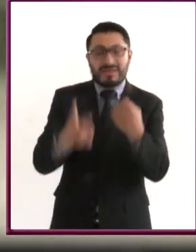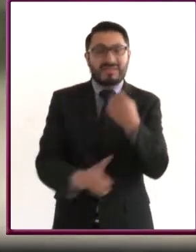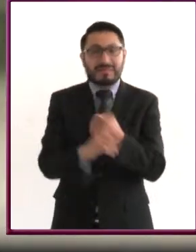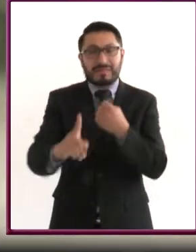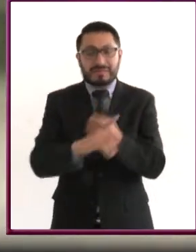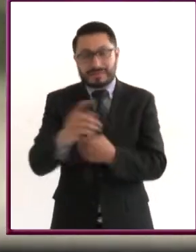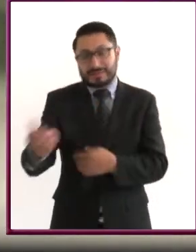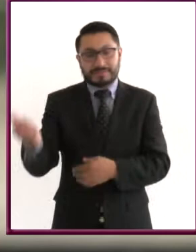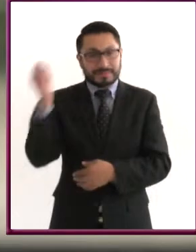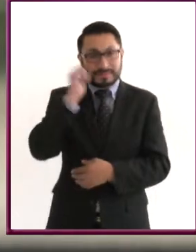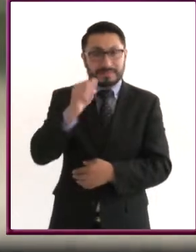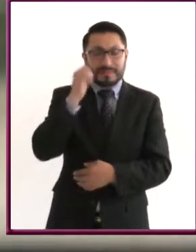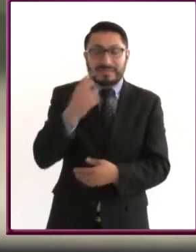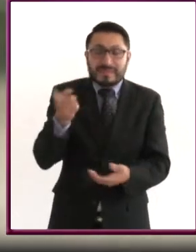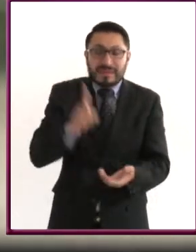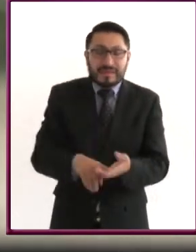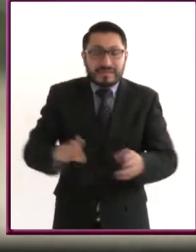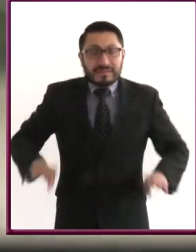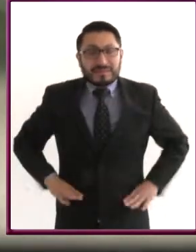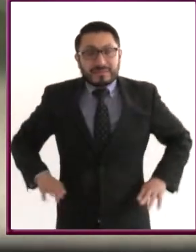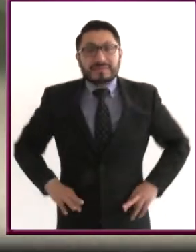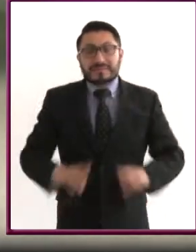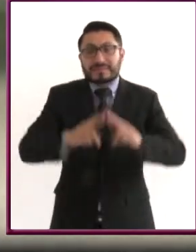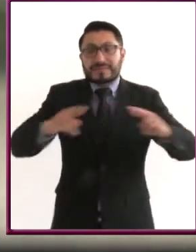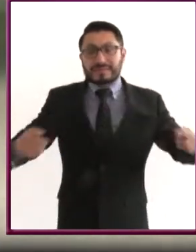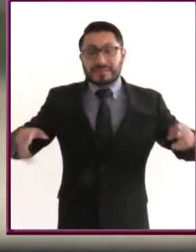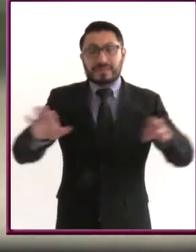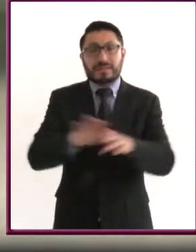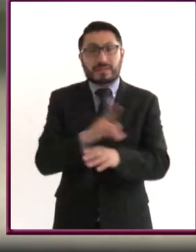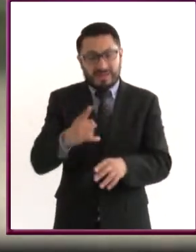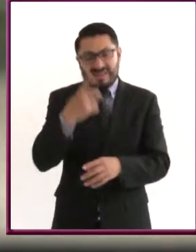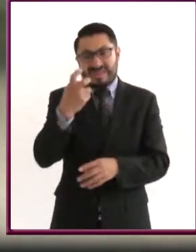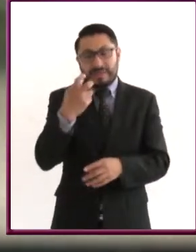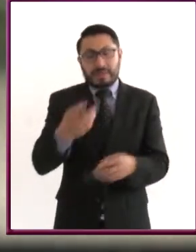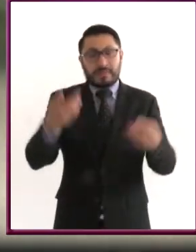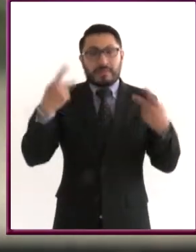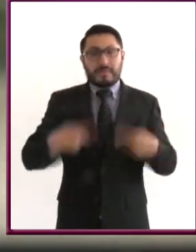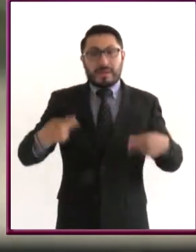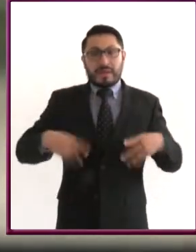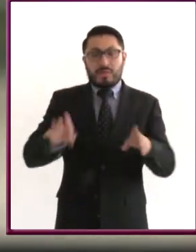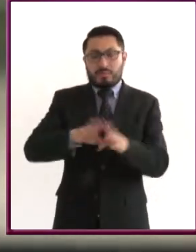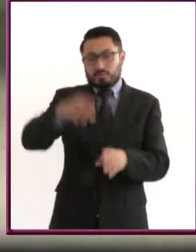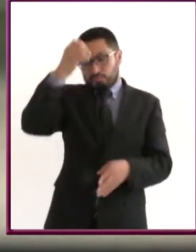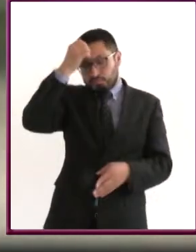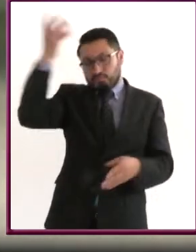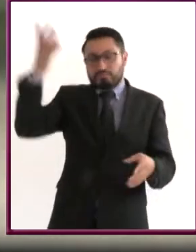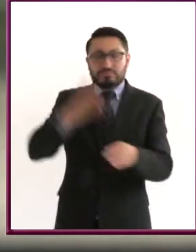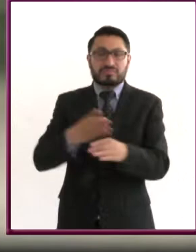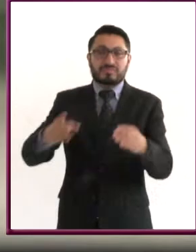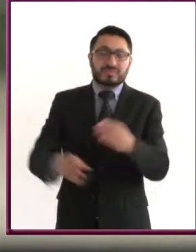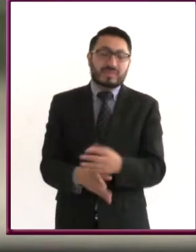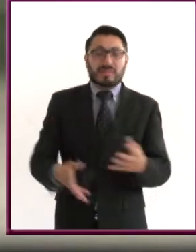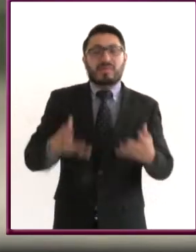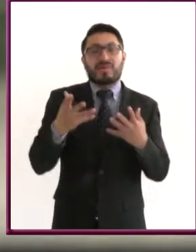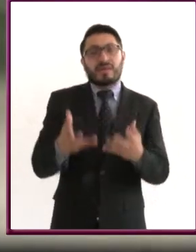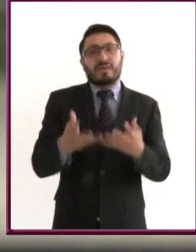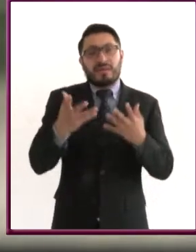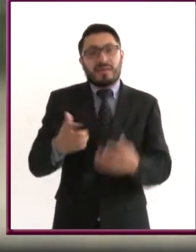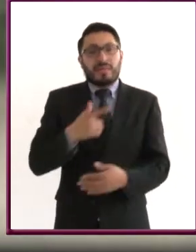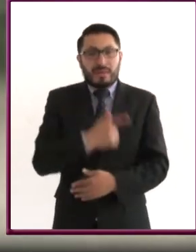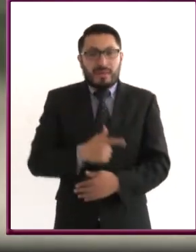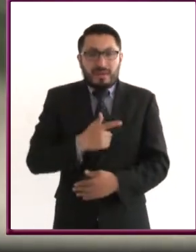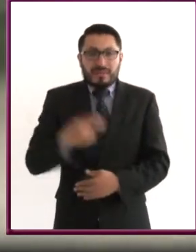comunes entre las parejas que ha tratado es que las personas diluyen o olvidan sus propios deseos, sus gustos, sus